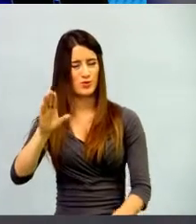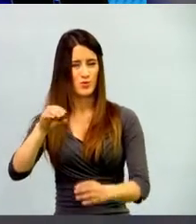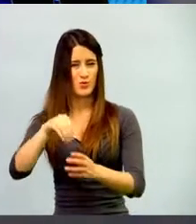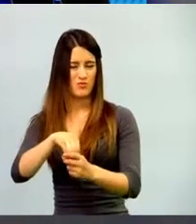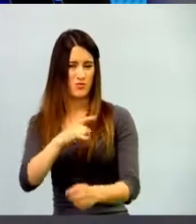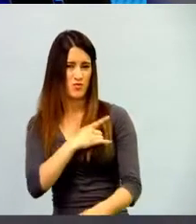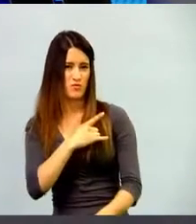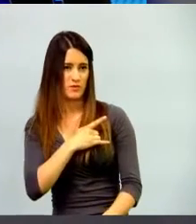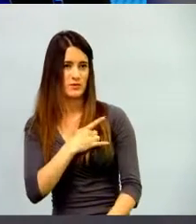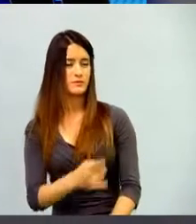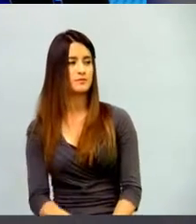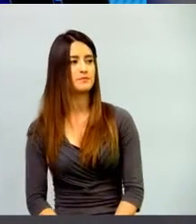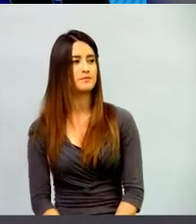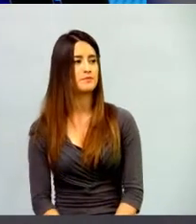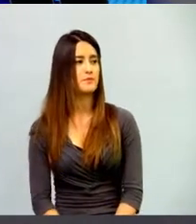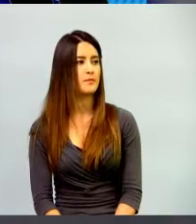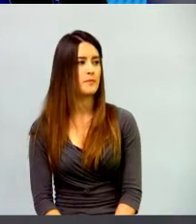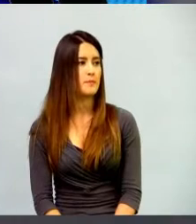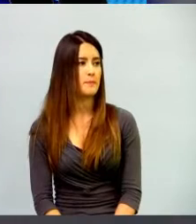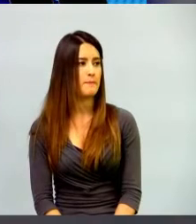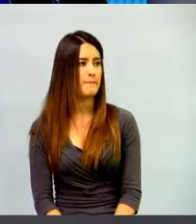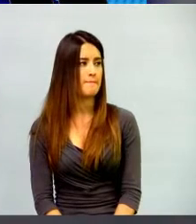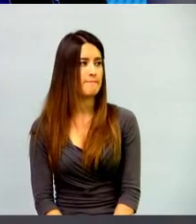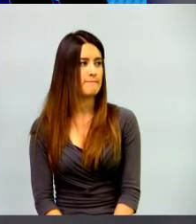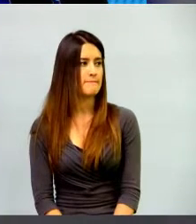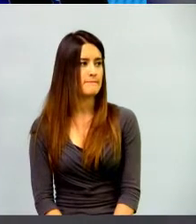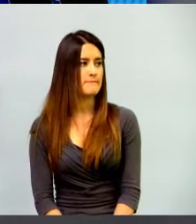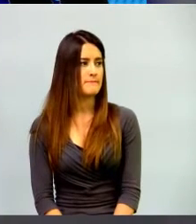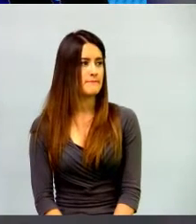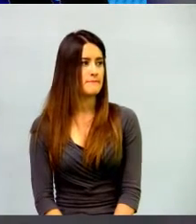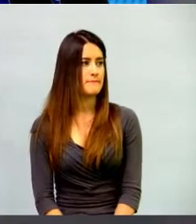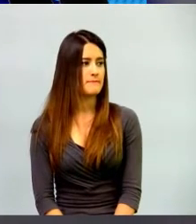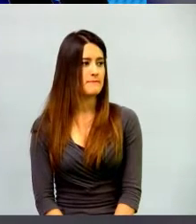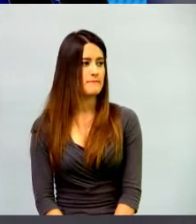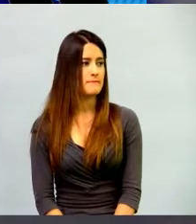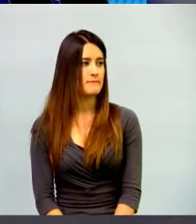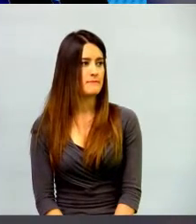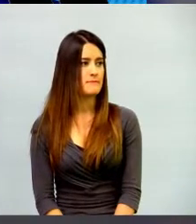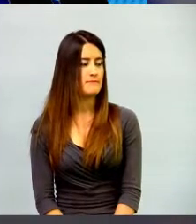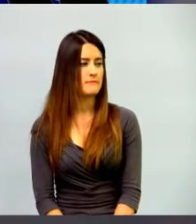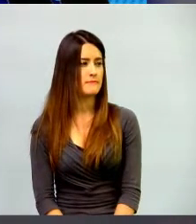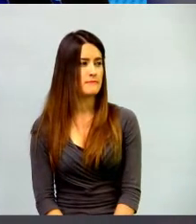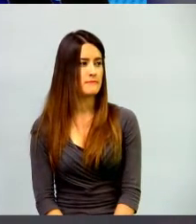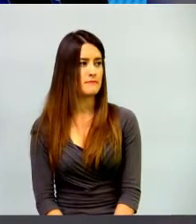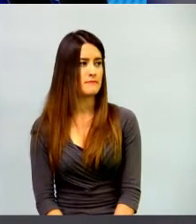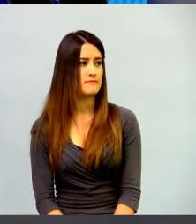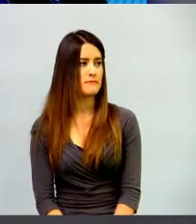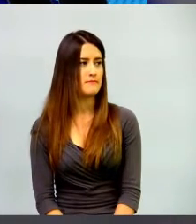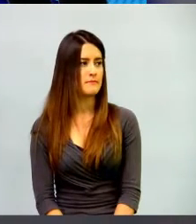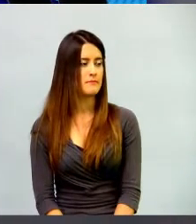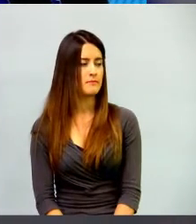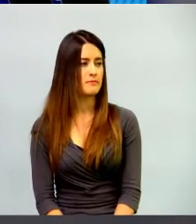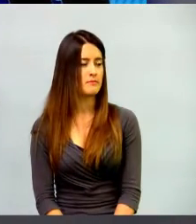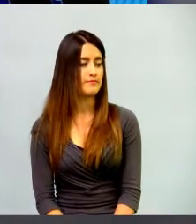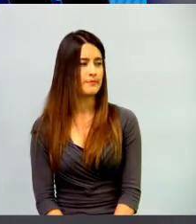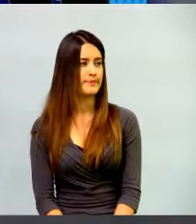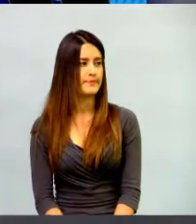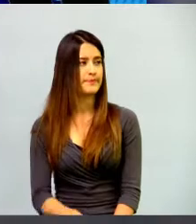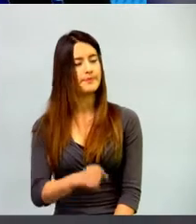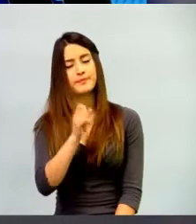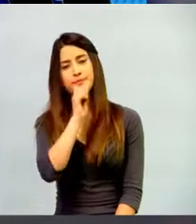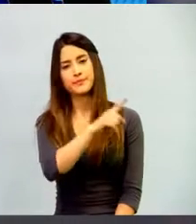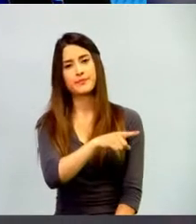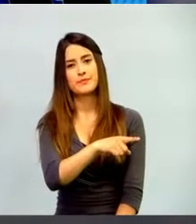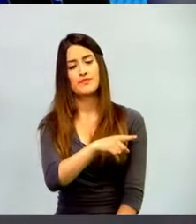¿cómo le gustaría a usted o qué clase de alumno o estudiante le gustaría